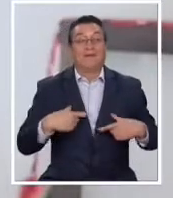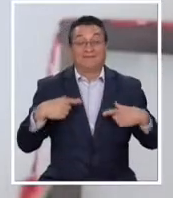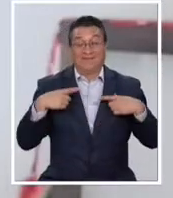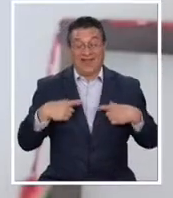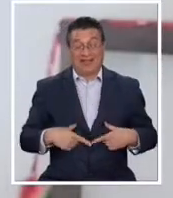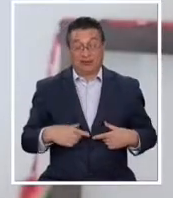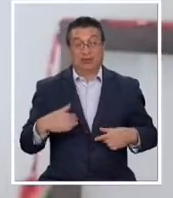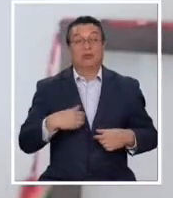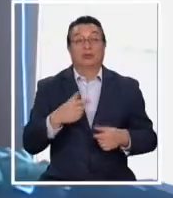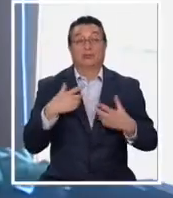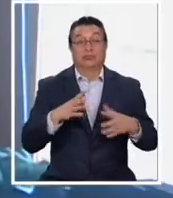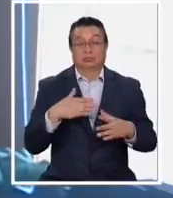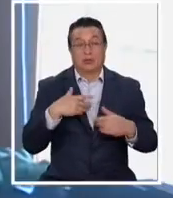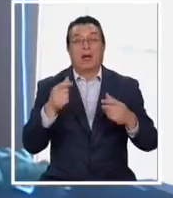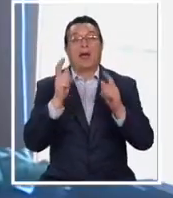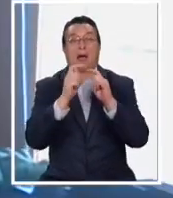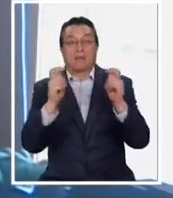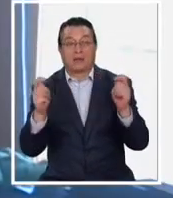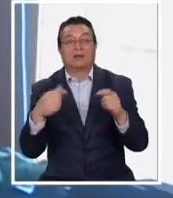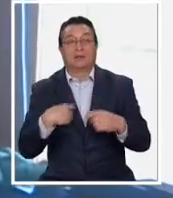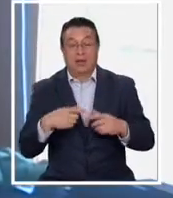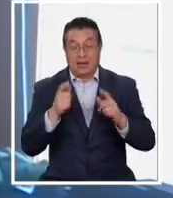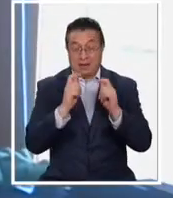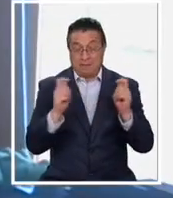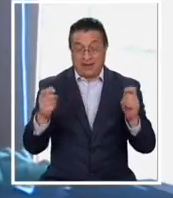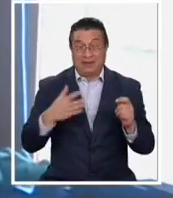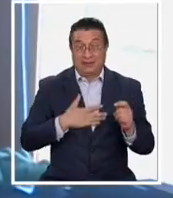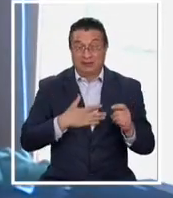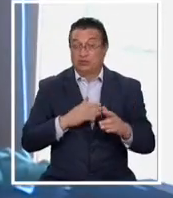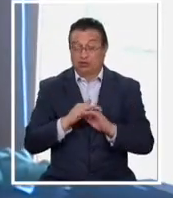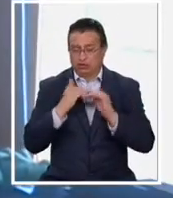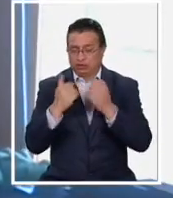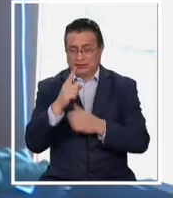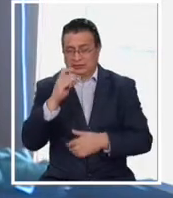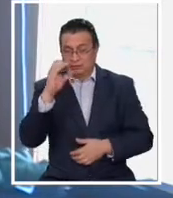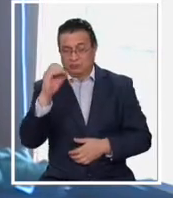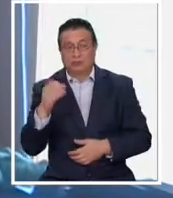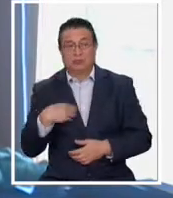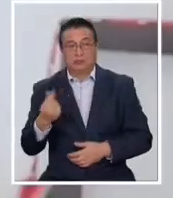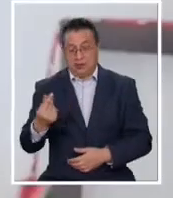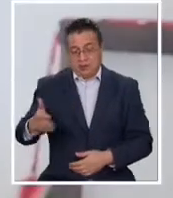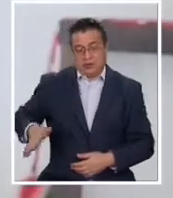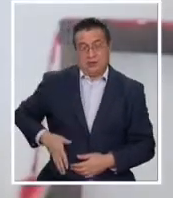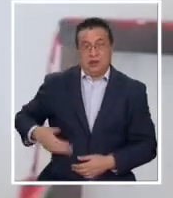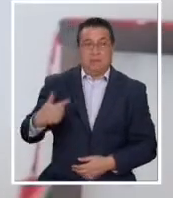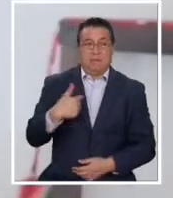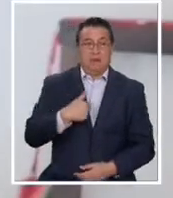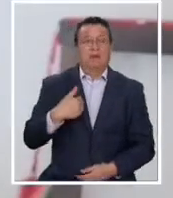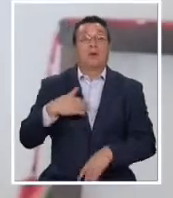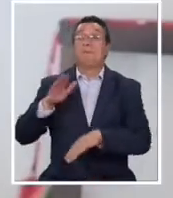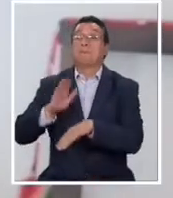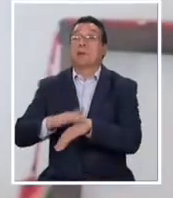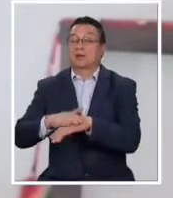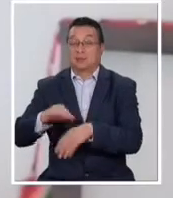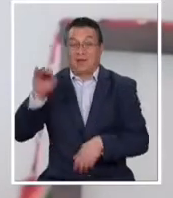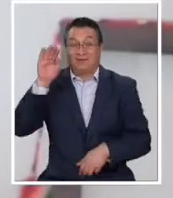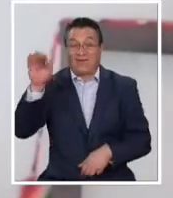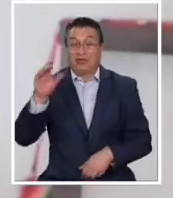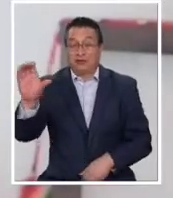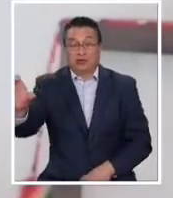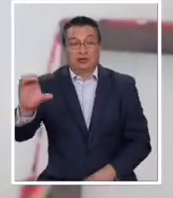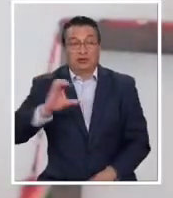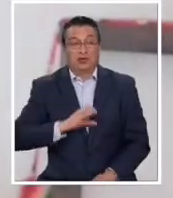vacaciones para desarrollar la campaña. Mi campaña ha sido financiada casi en su totalidad por recursos propios. Tendría que pedir un préstamo al banco